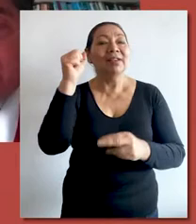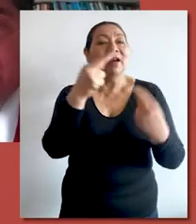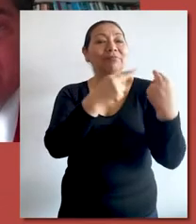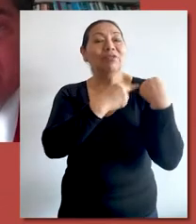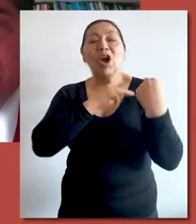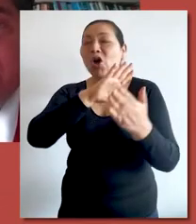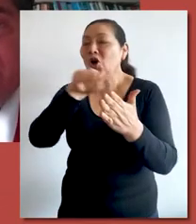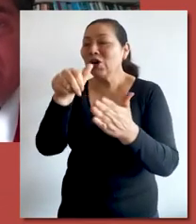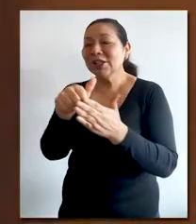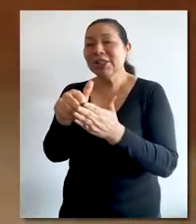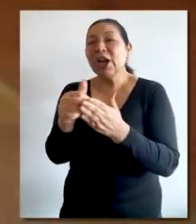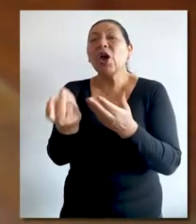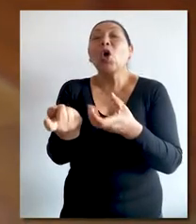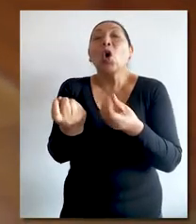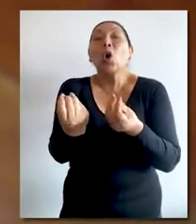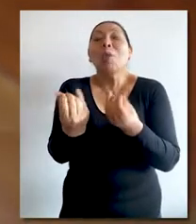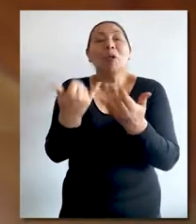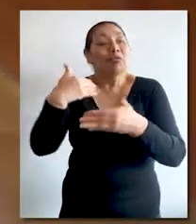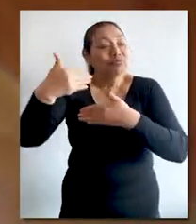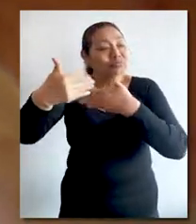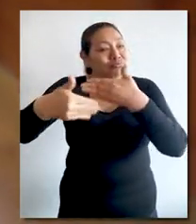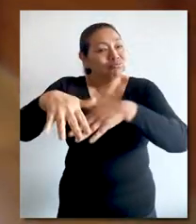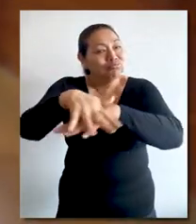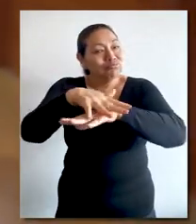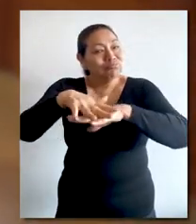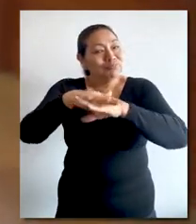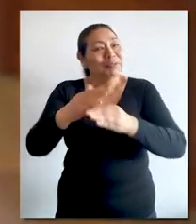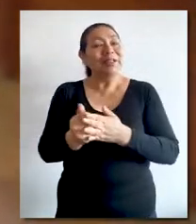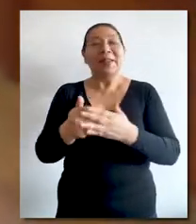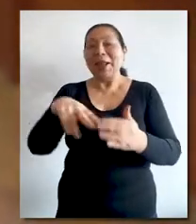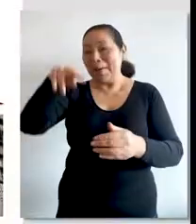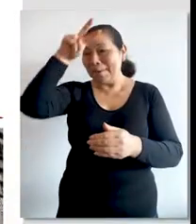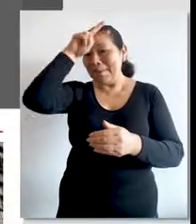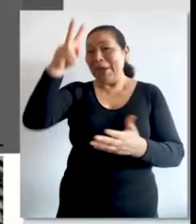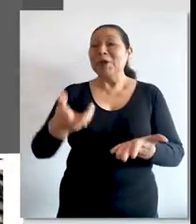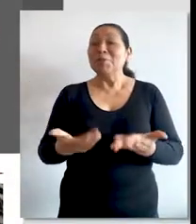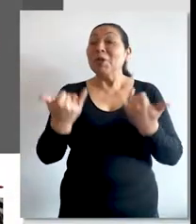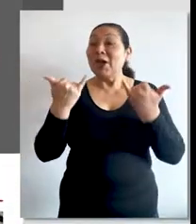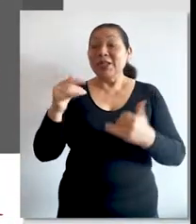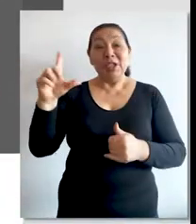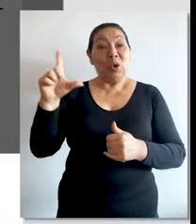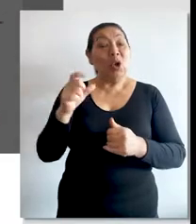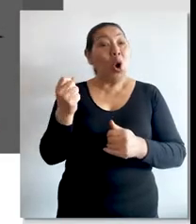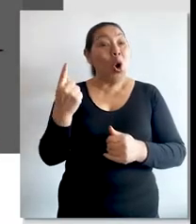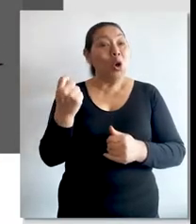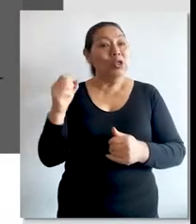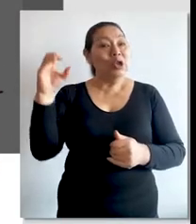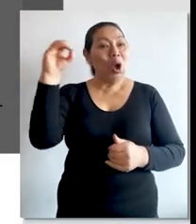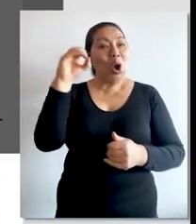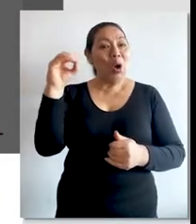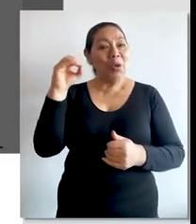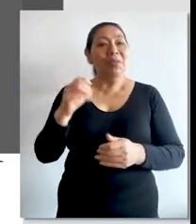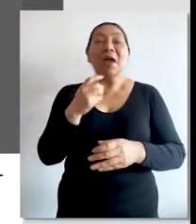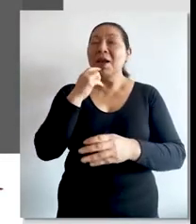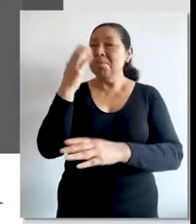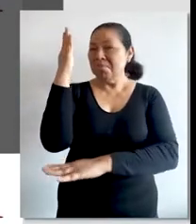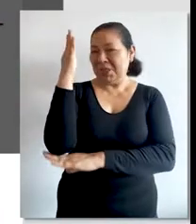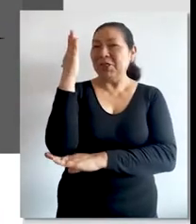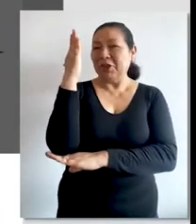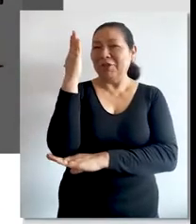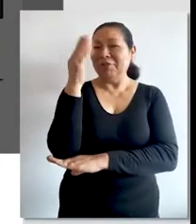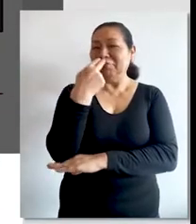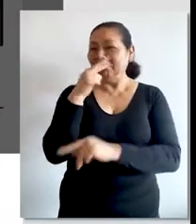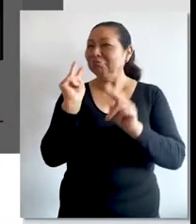conocer todo sobre el acontecer constitucional de nuestro país. Desde este lunes 11 de octubre al mediodía,